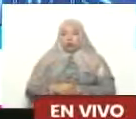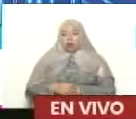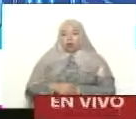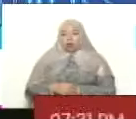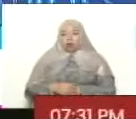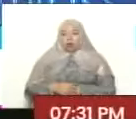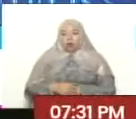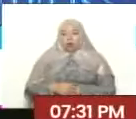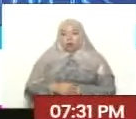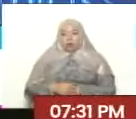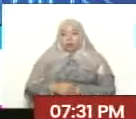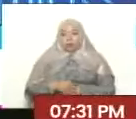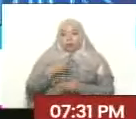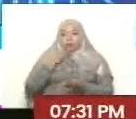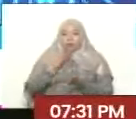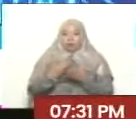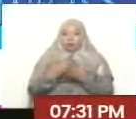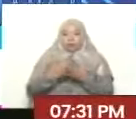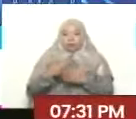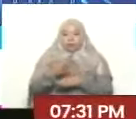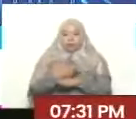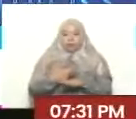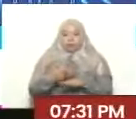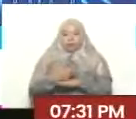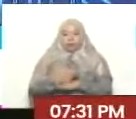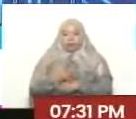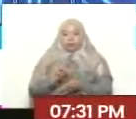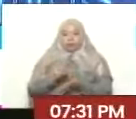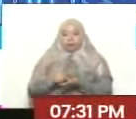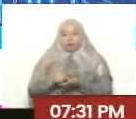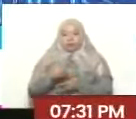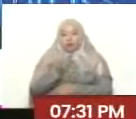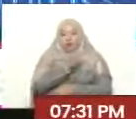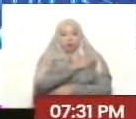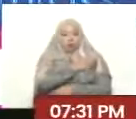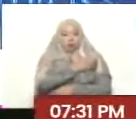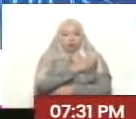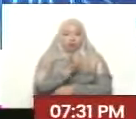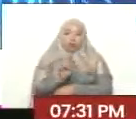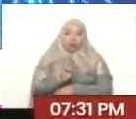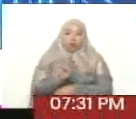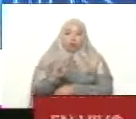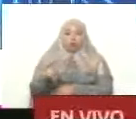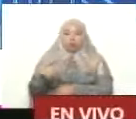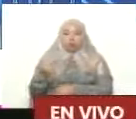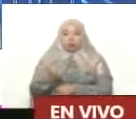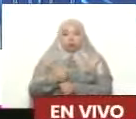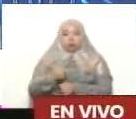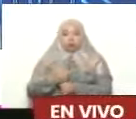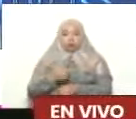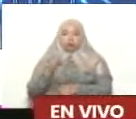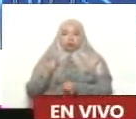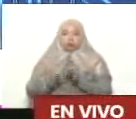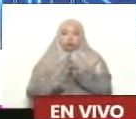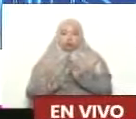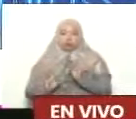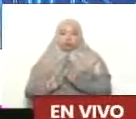y lo presentó ante el CNE. ¿El plan de gobierno de la oposición extremista será este nuevamente? ¿Las guarimbas?